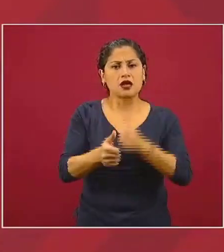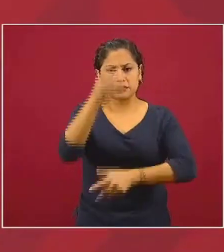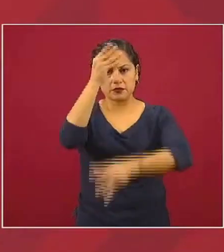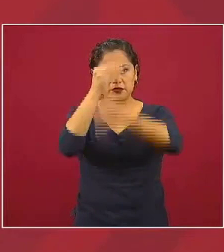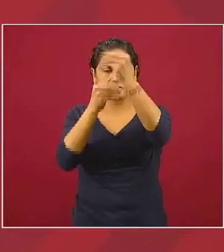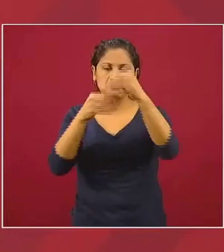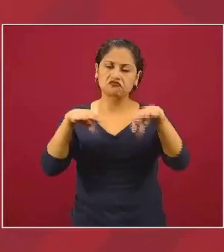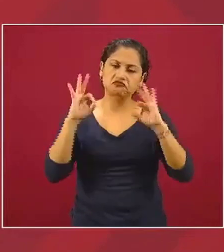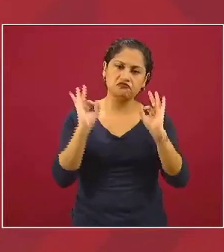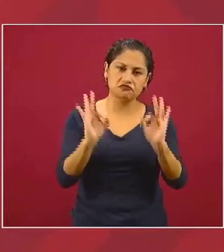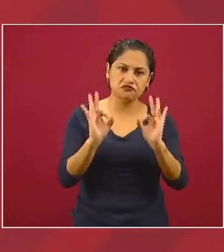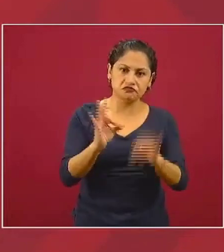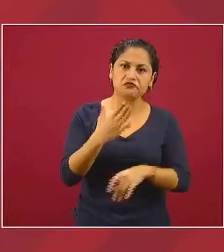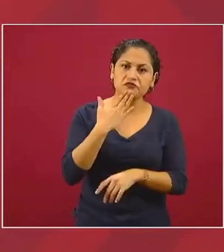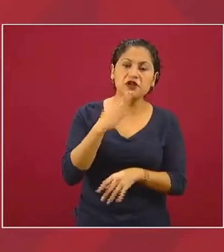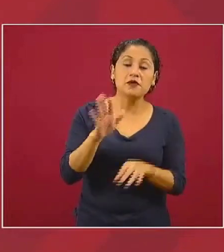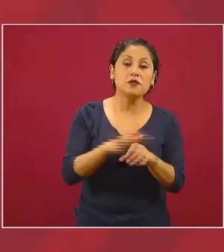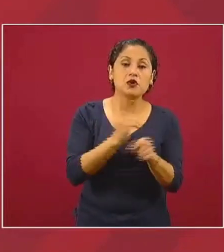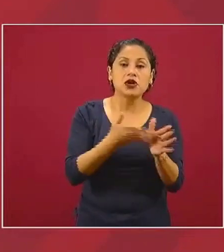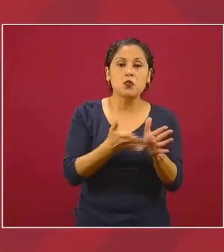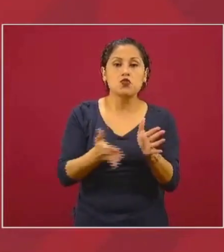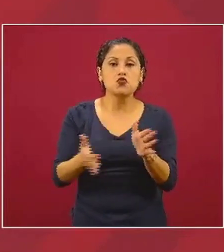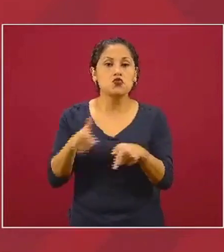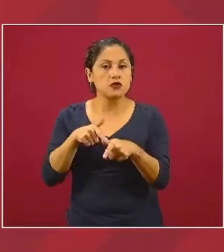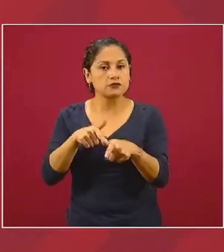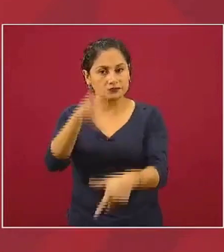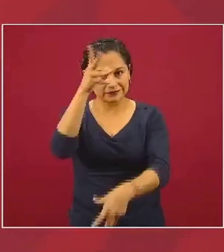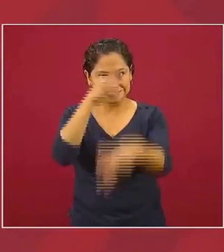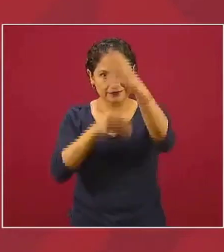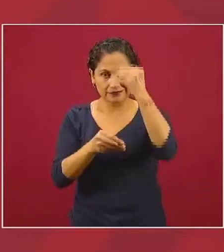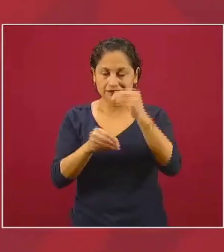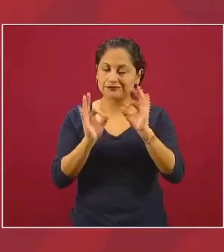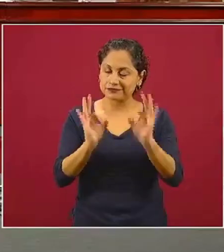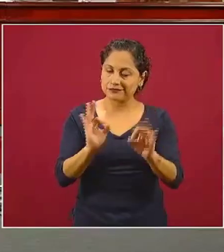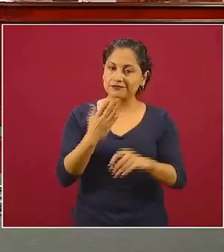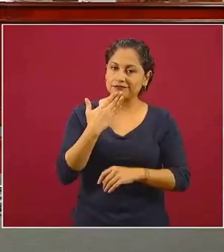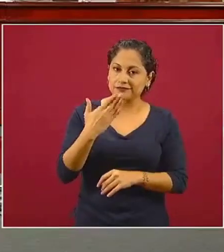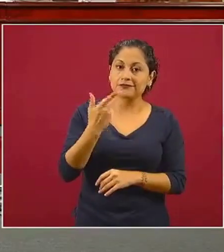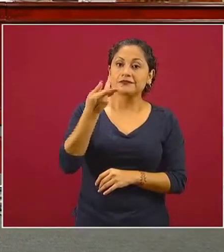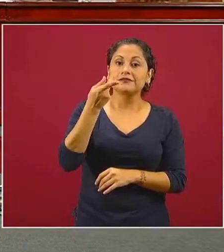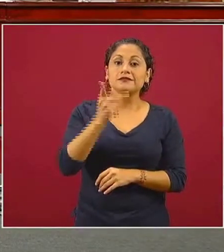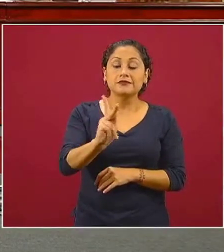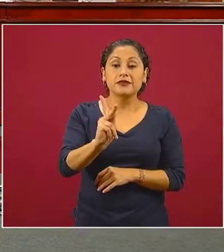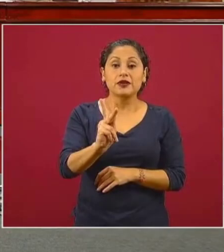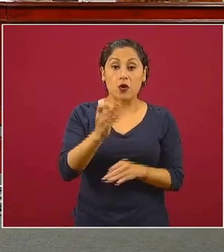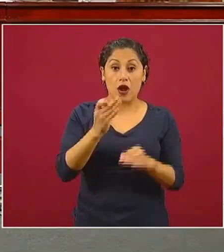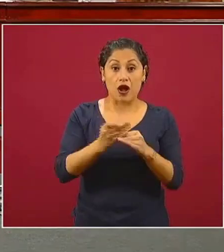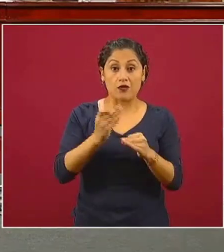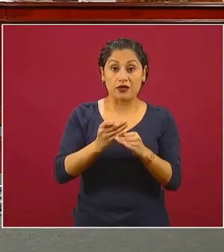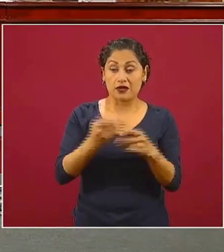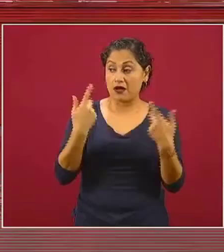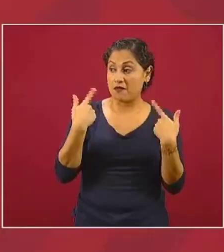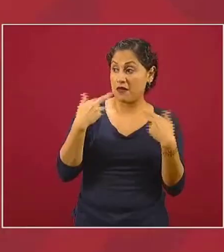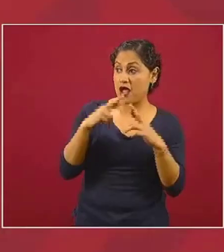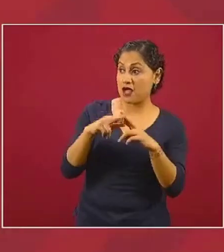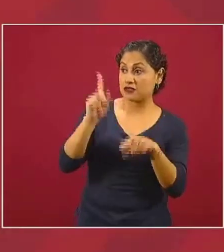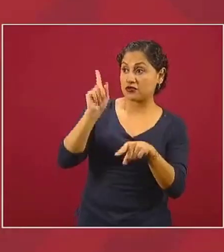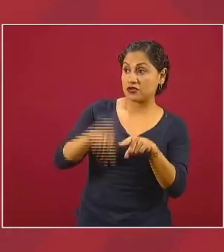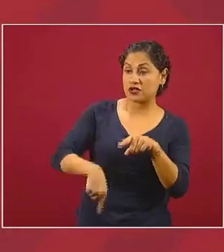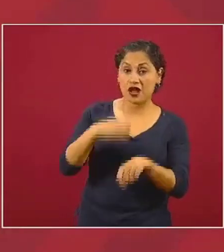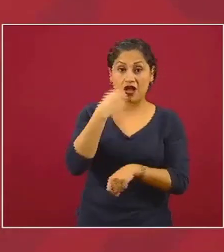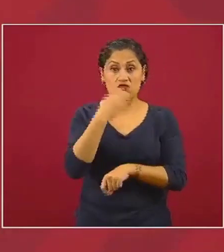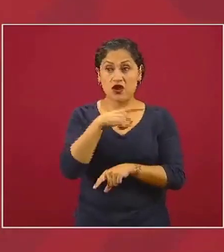aprendizaje pero eso no quiere decir que sea en ningún momento sustituto de la escuela